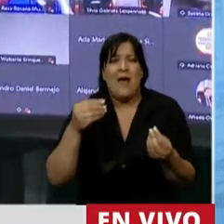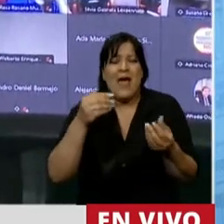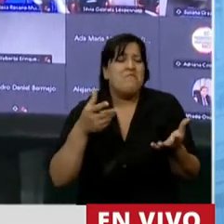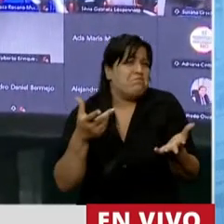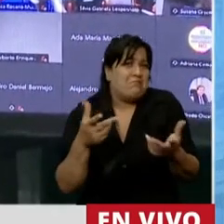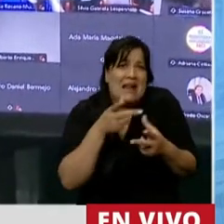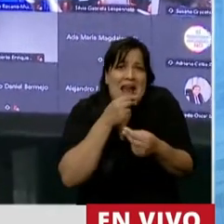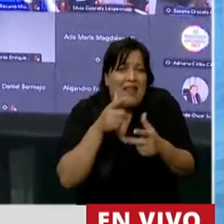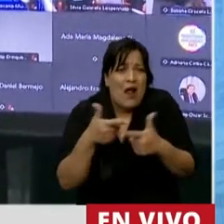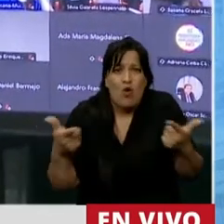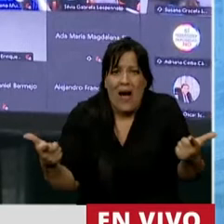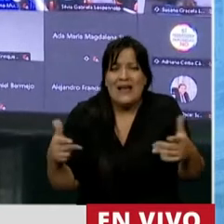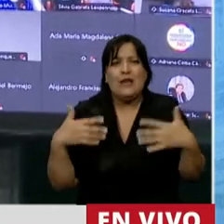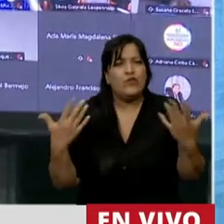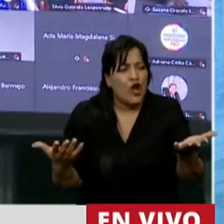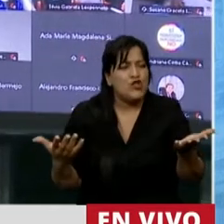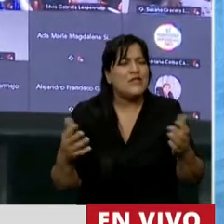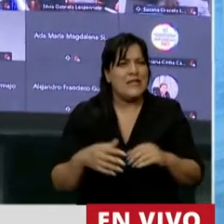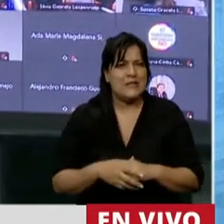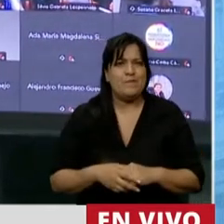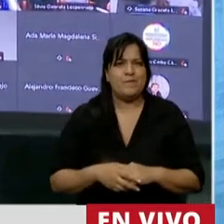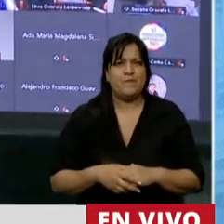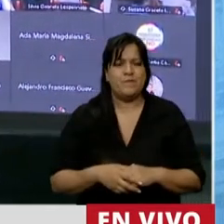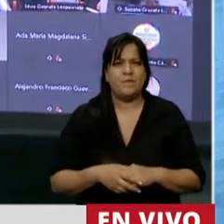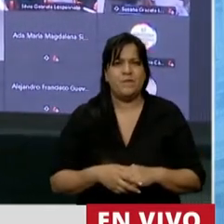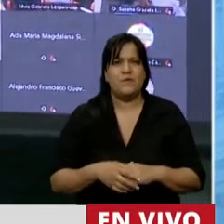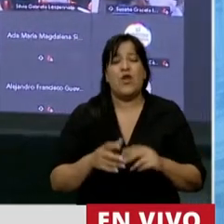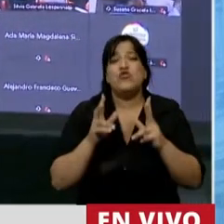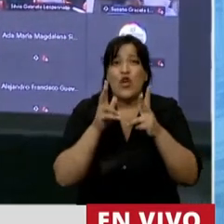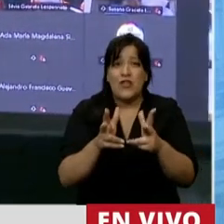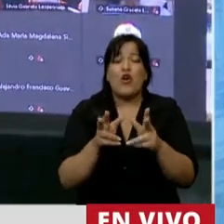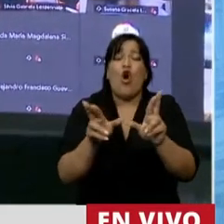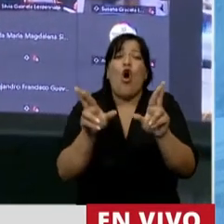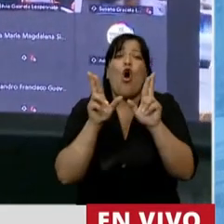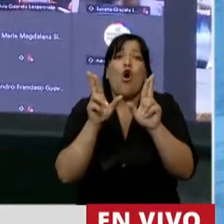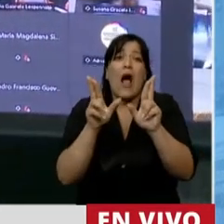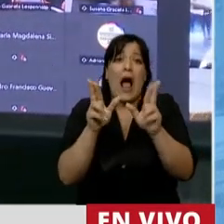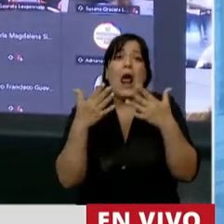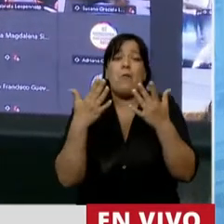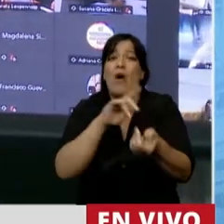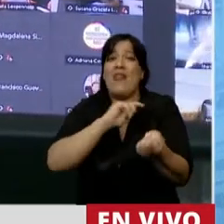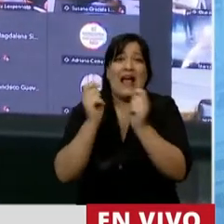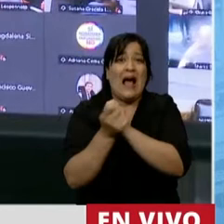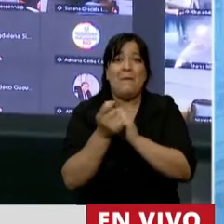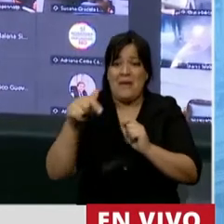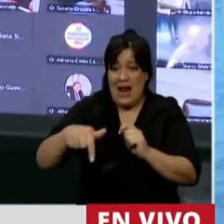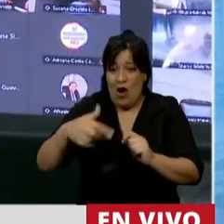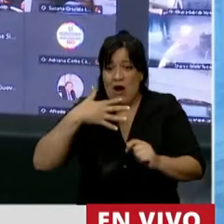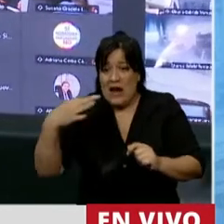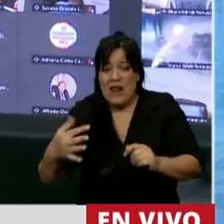Entonces, señor Presidente, ojalá pudiéramos cambiar la realidad